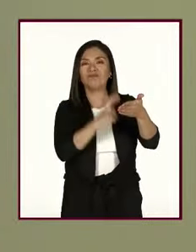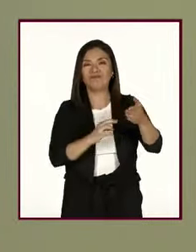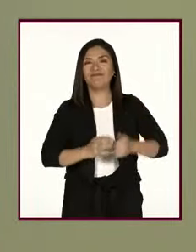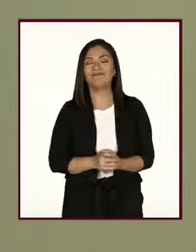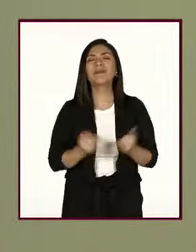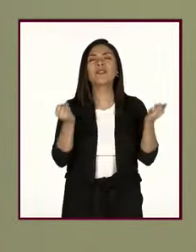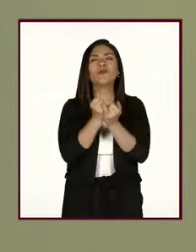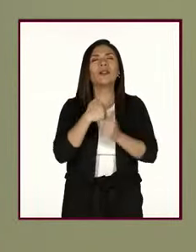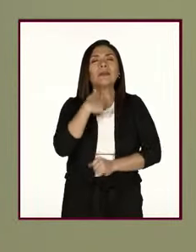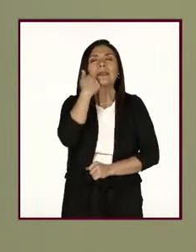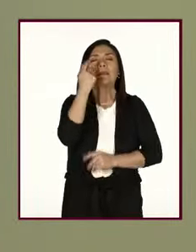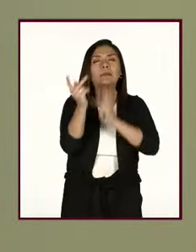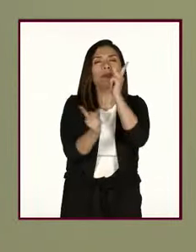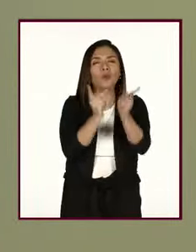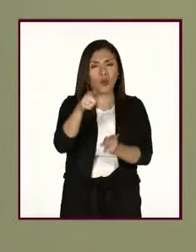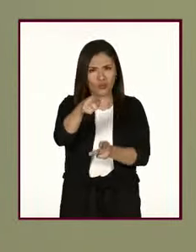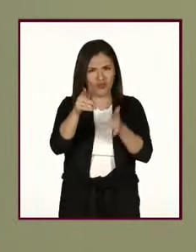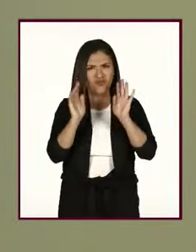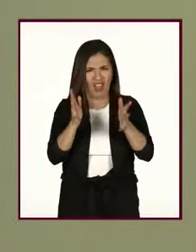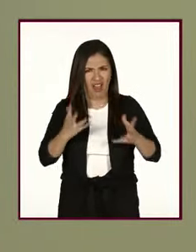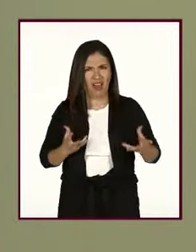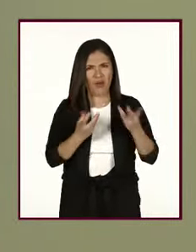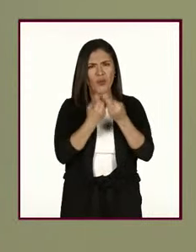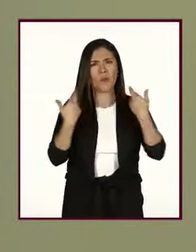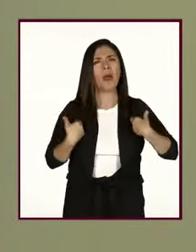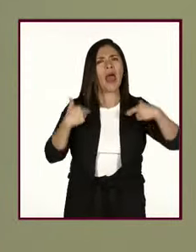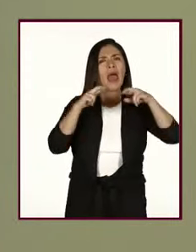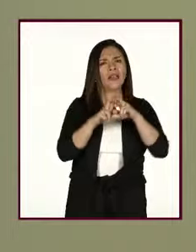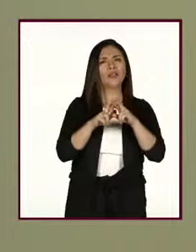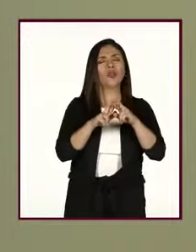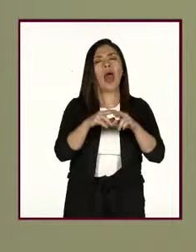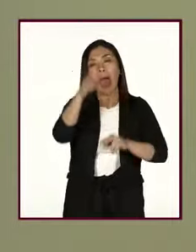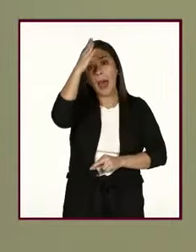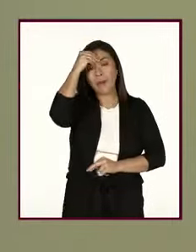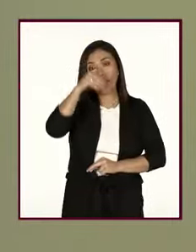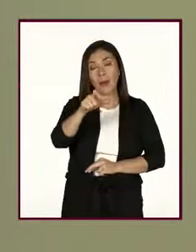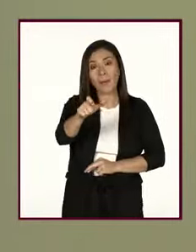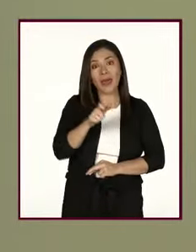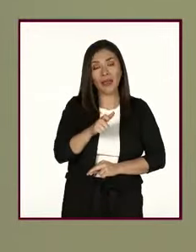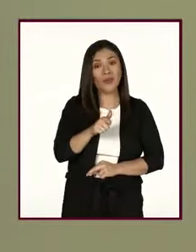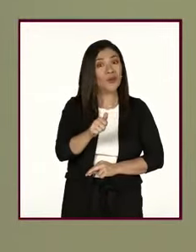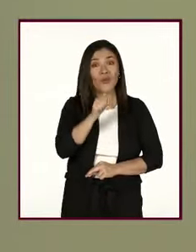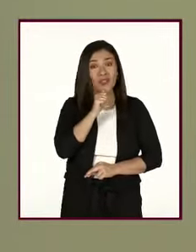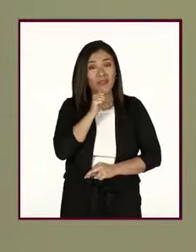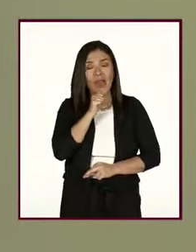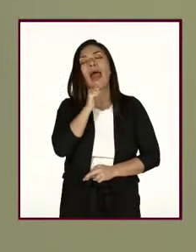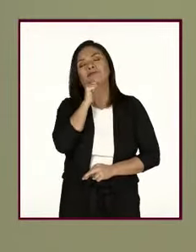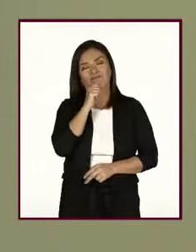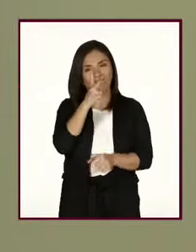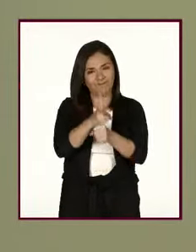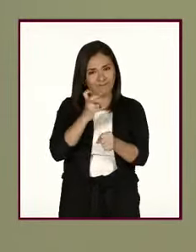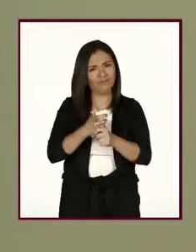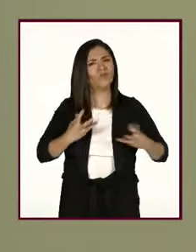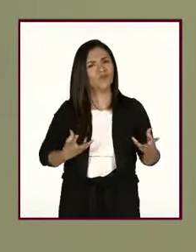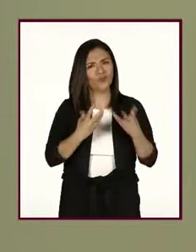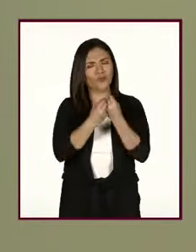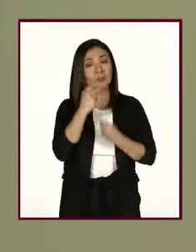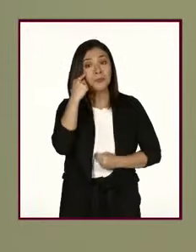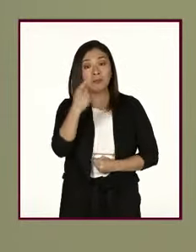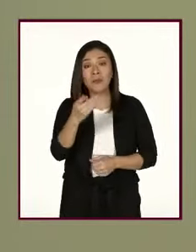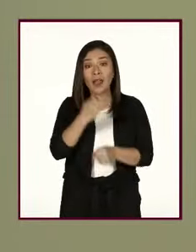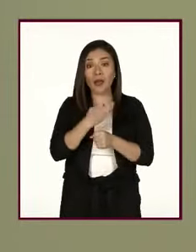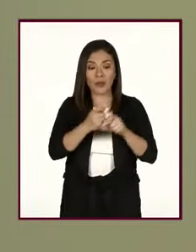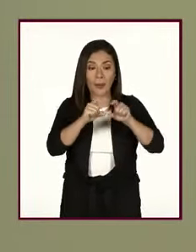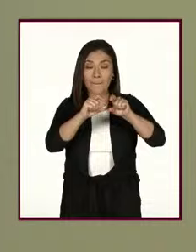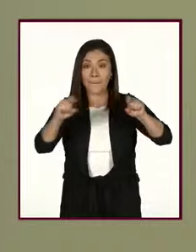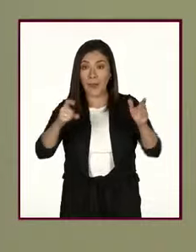también quiero preguntarles si ya forman parte del grupo de docentes AprendeMX. Y si aún no, les invito a que se unan. El enlace está